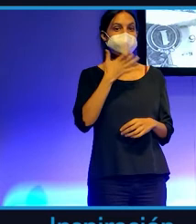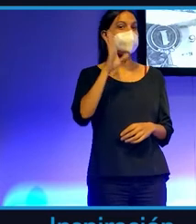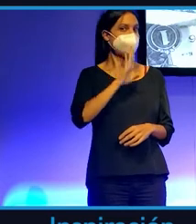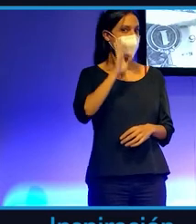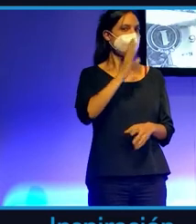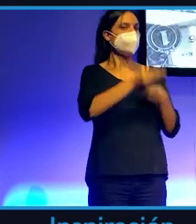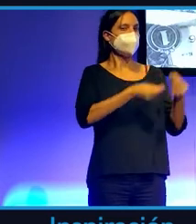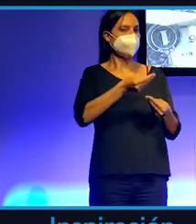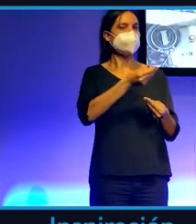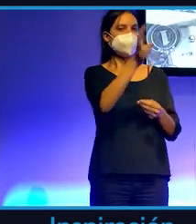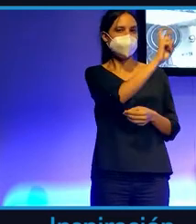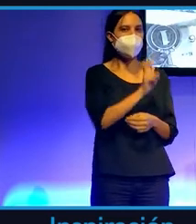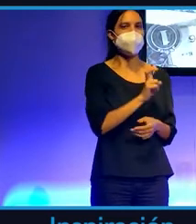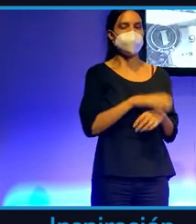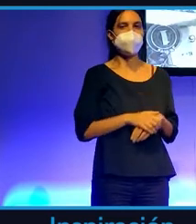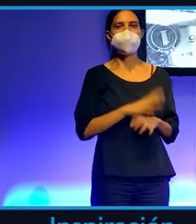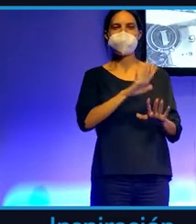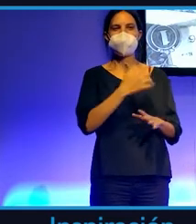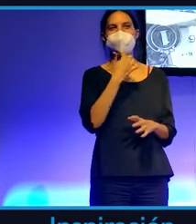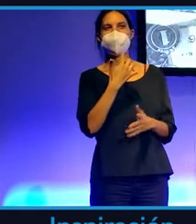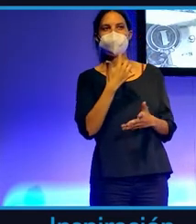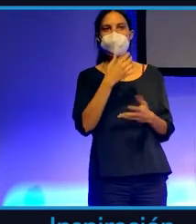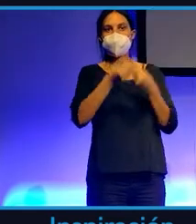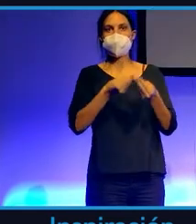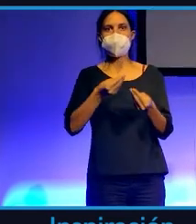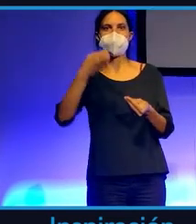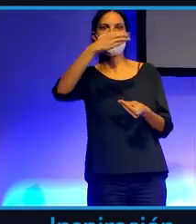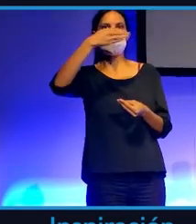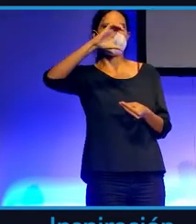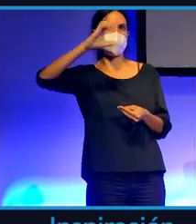Entonces es muy injusto criminalizar el Bitcoin pero esto se está acabando.